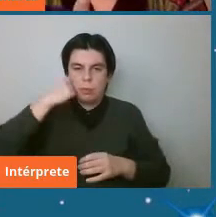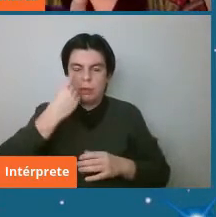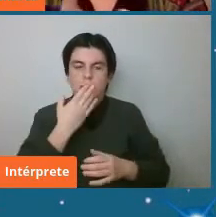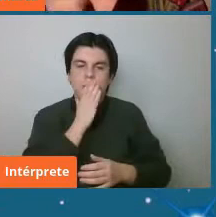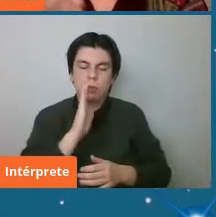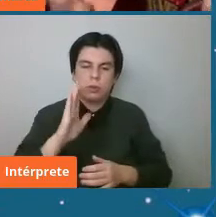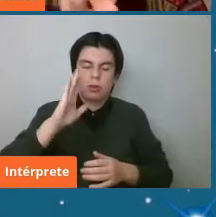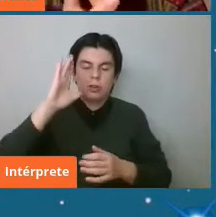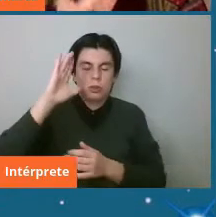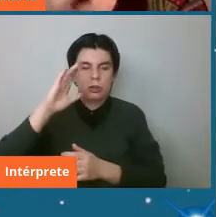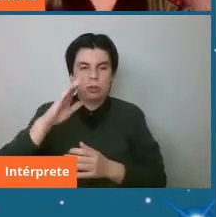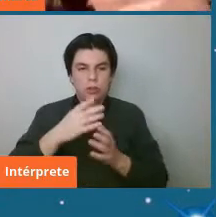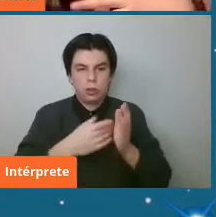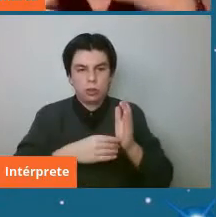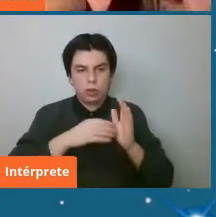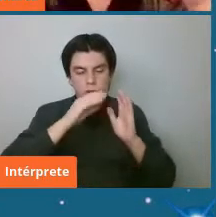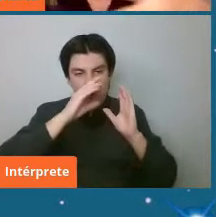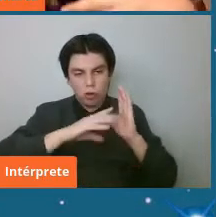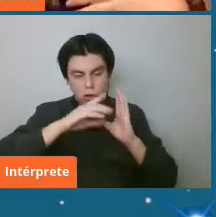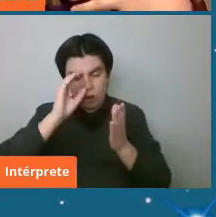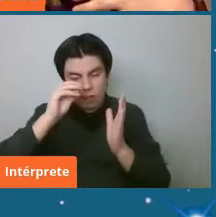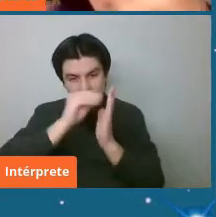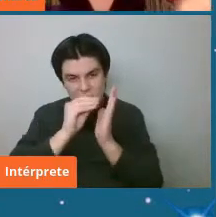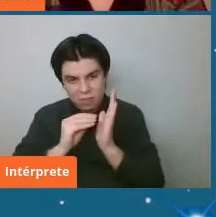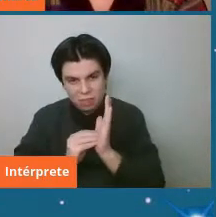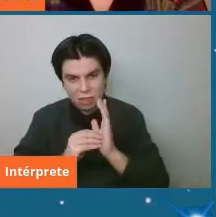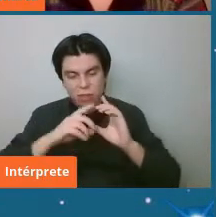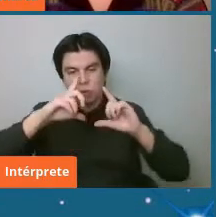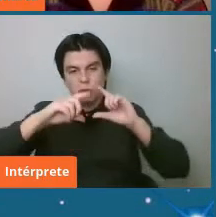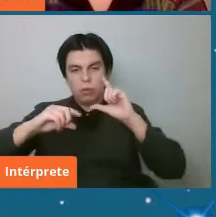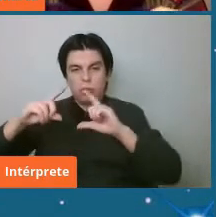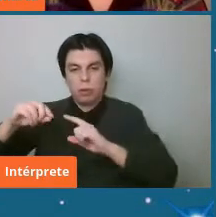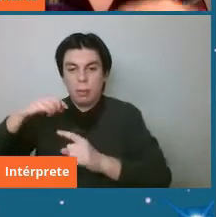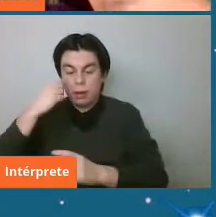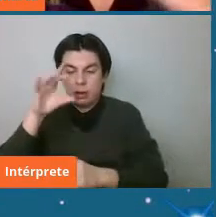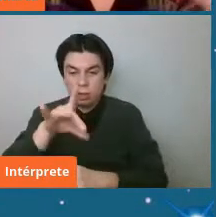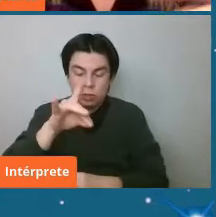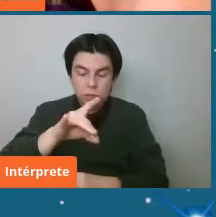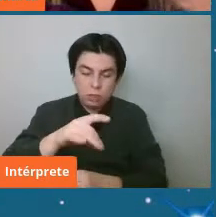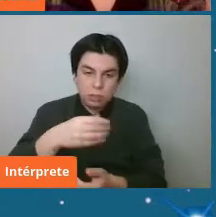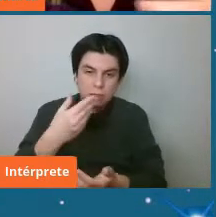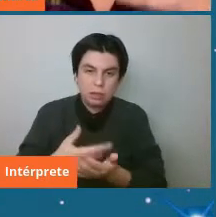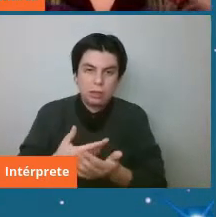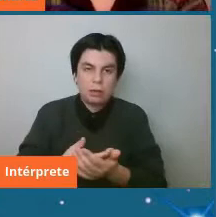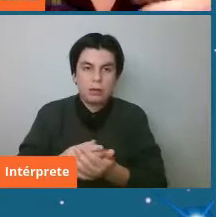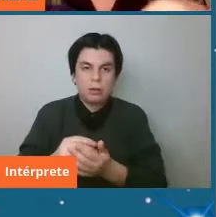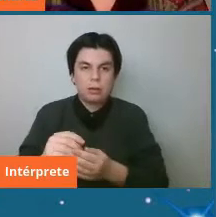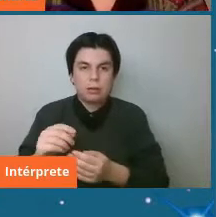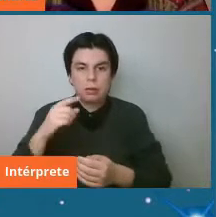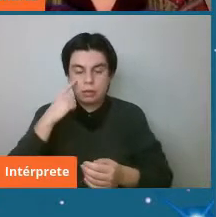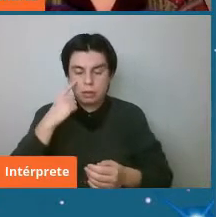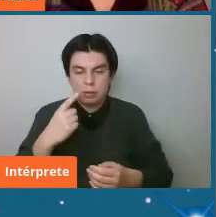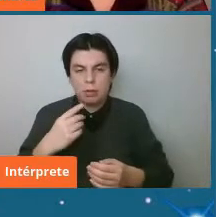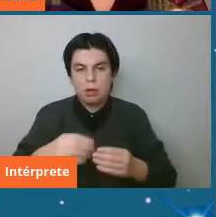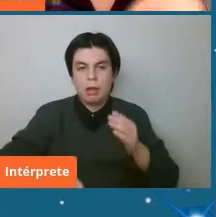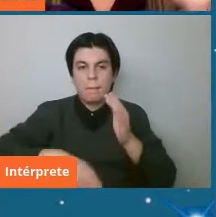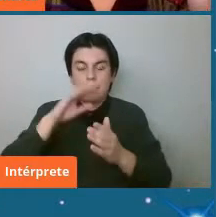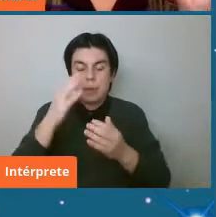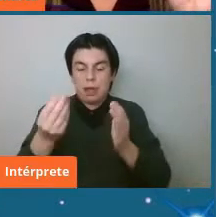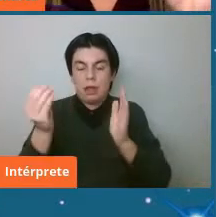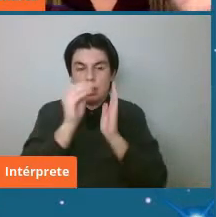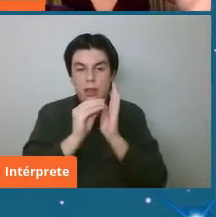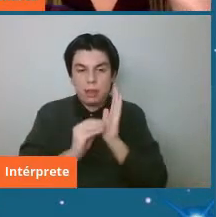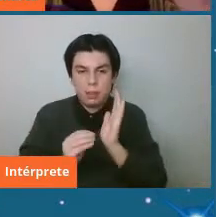recuperar material fresco que es muy importante porque no ha sido afectado por la tierra nos permite entonces tener más datos